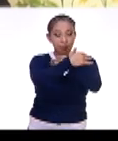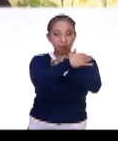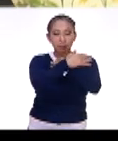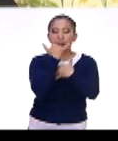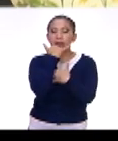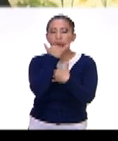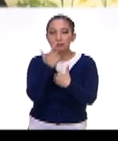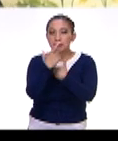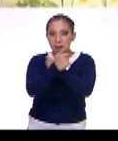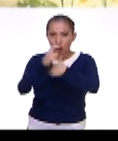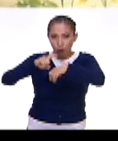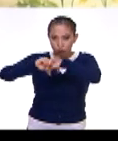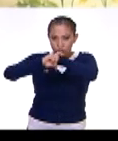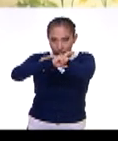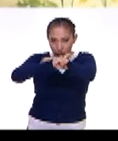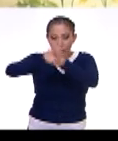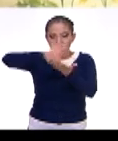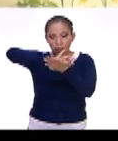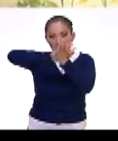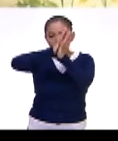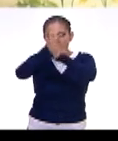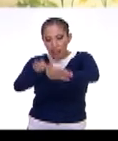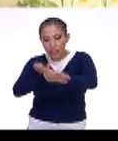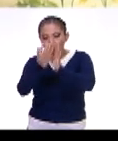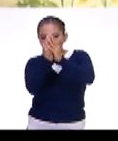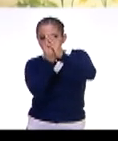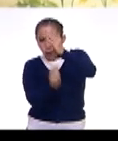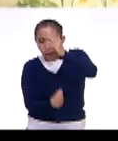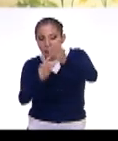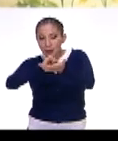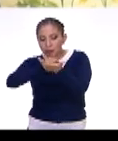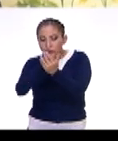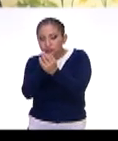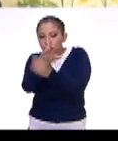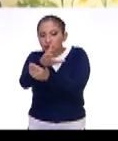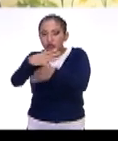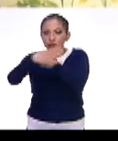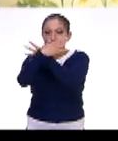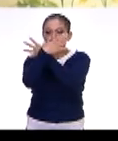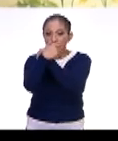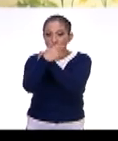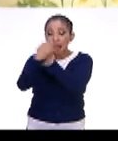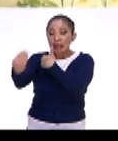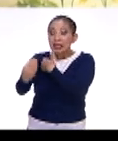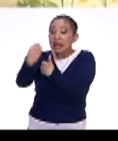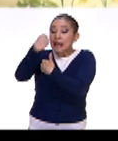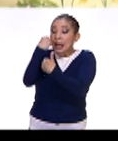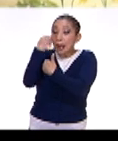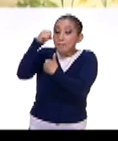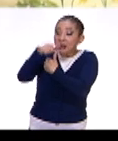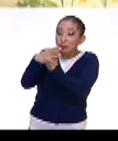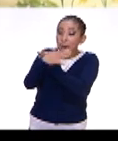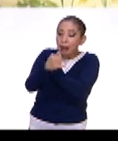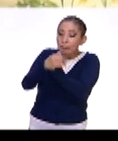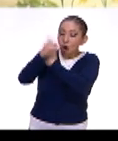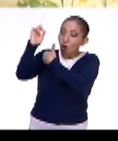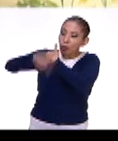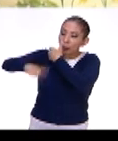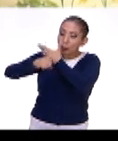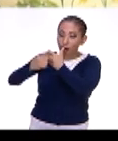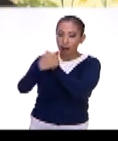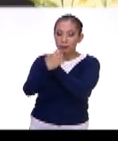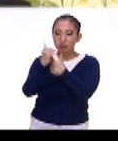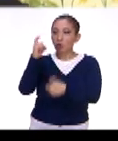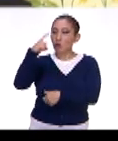Primero es el gusano, luego se hace una crisálida, luego sale la mariposa, y lo que nos comemos es esa mariposa sin las alas.